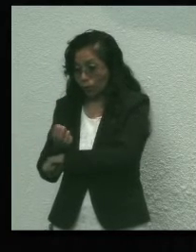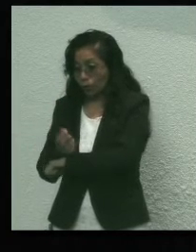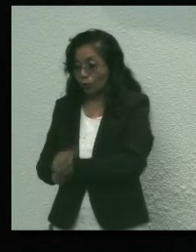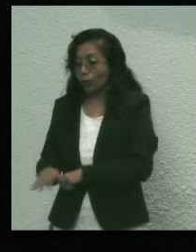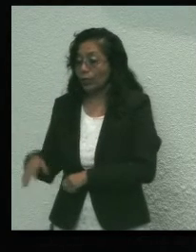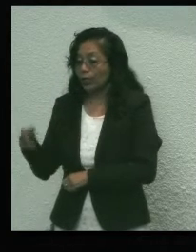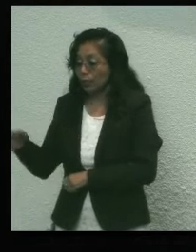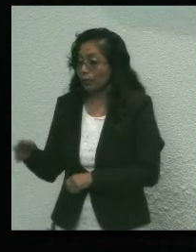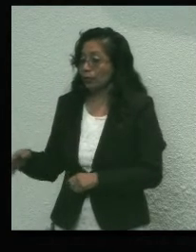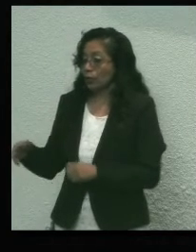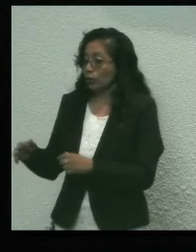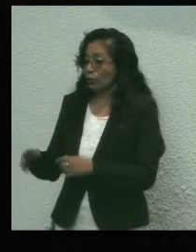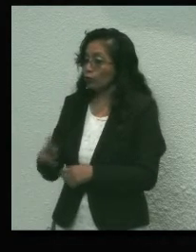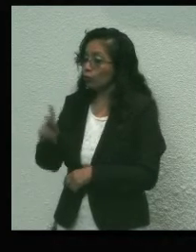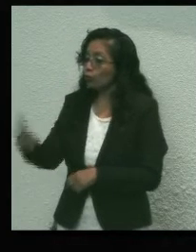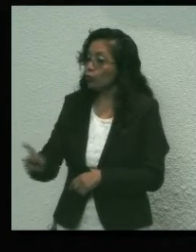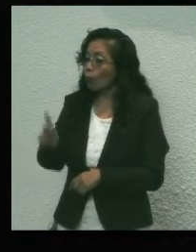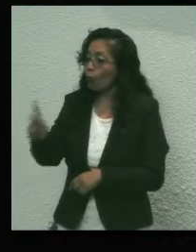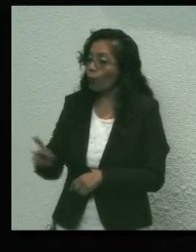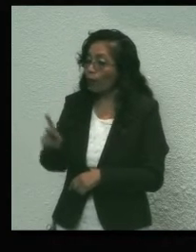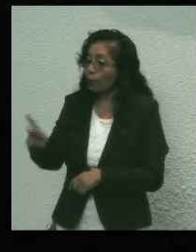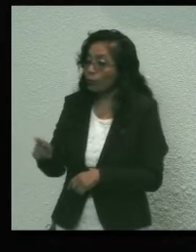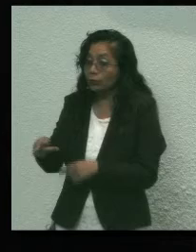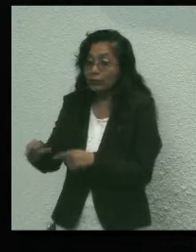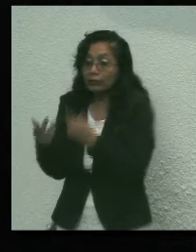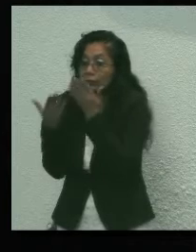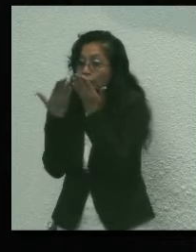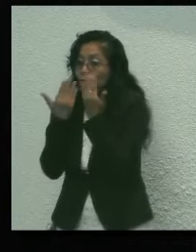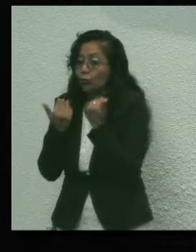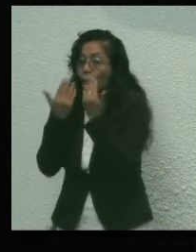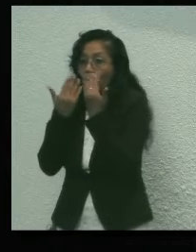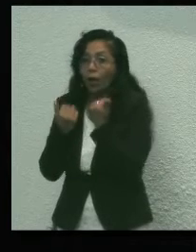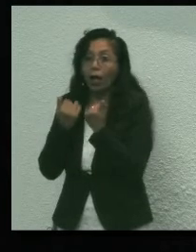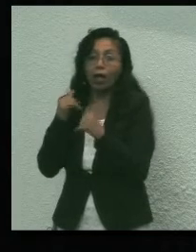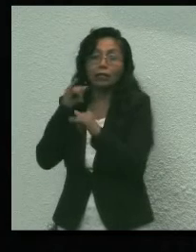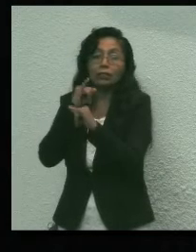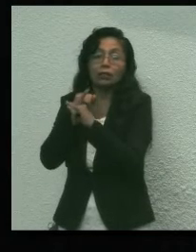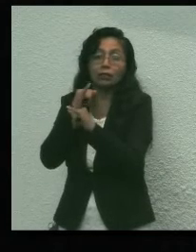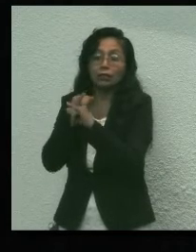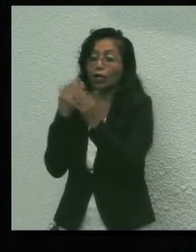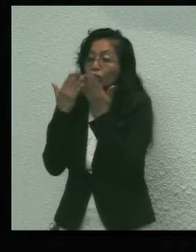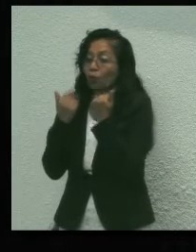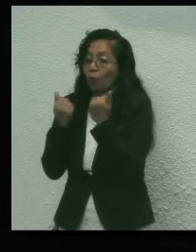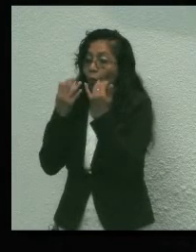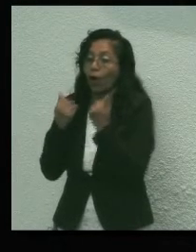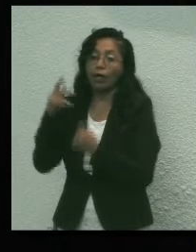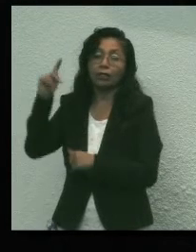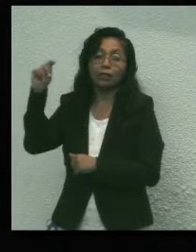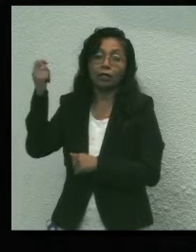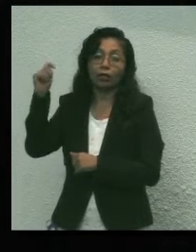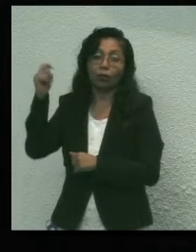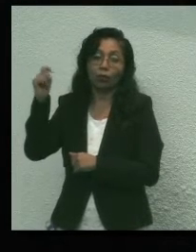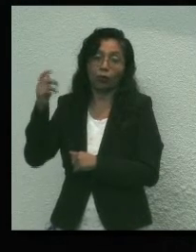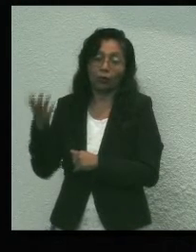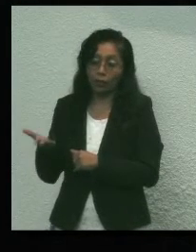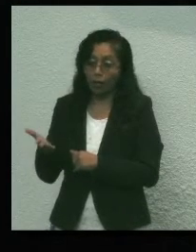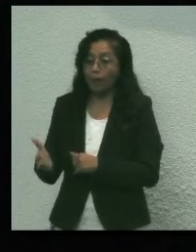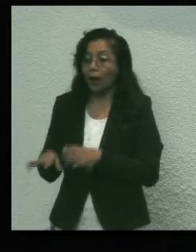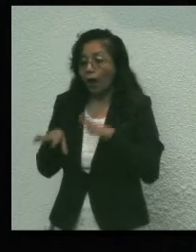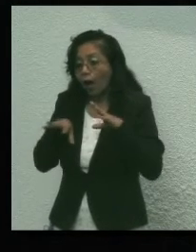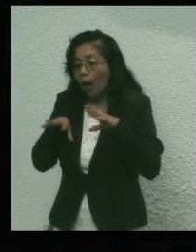educandos de las poblaciones rurales y los que no cuentan con los adictamentos tecnológicos para acceder a la educación